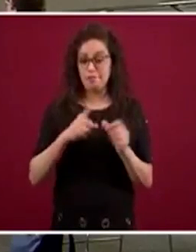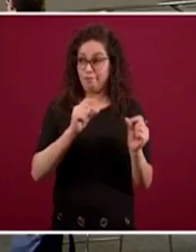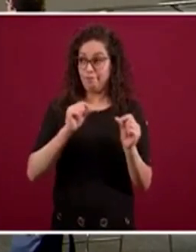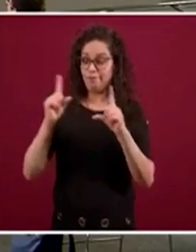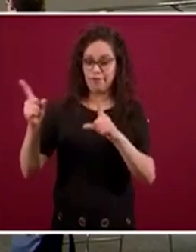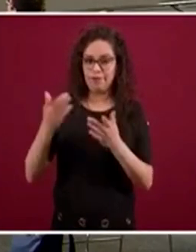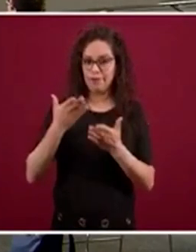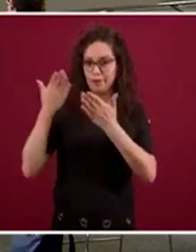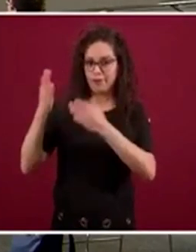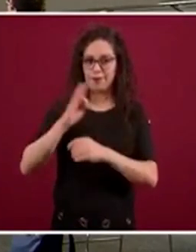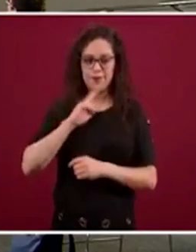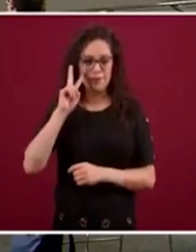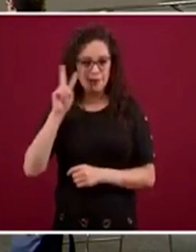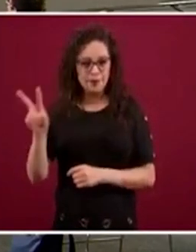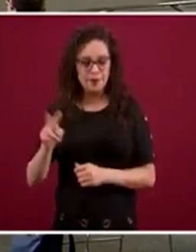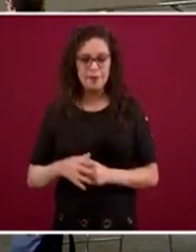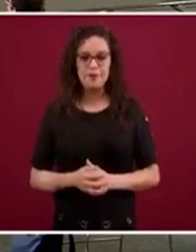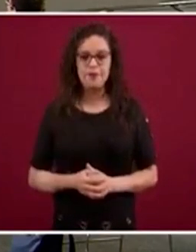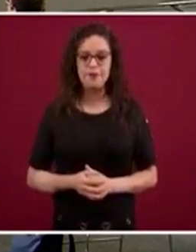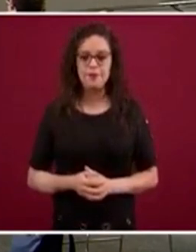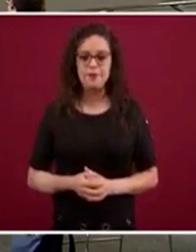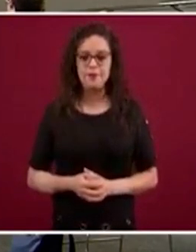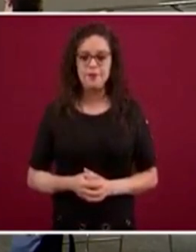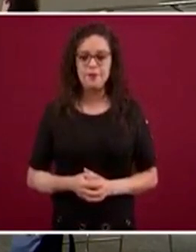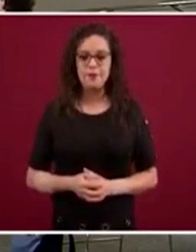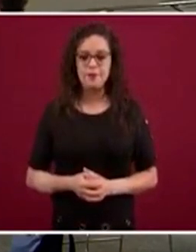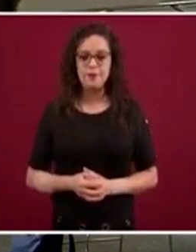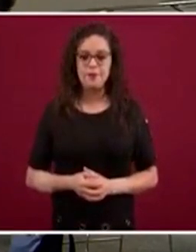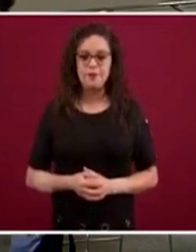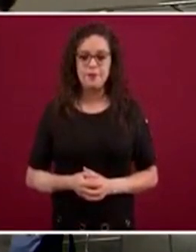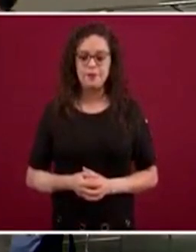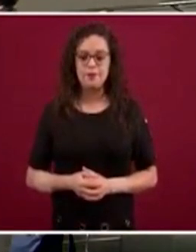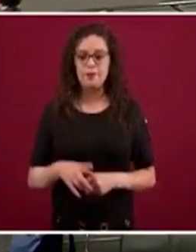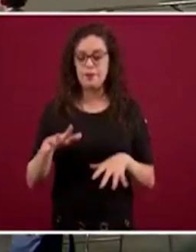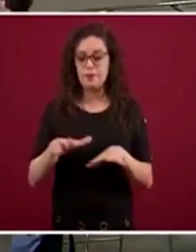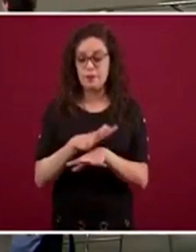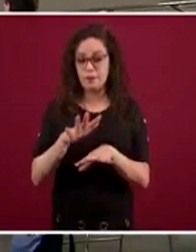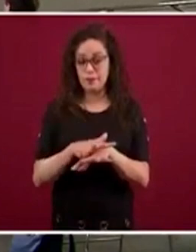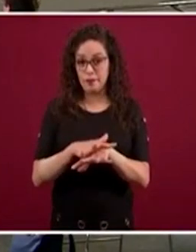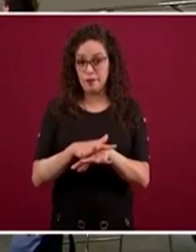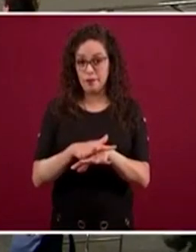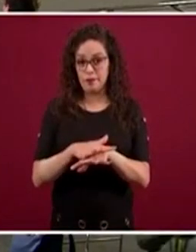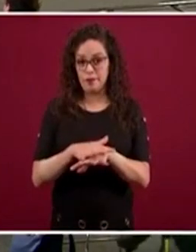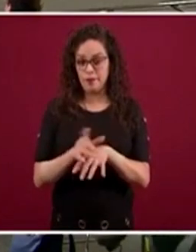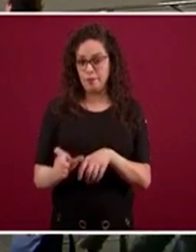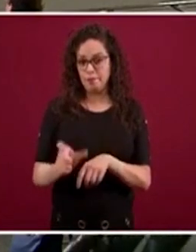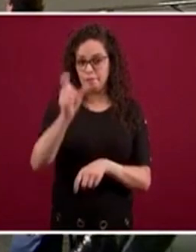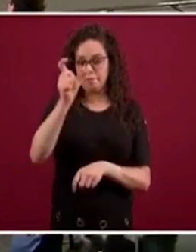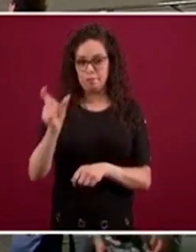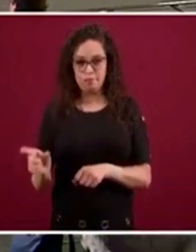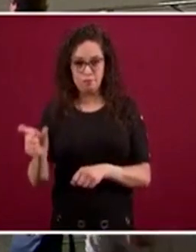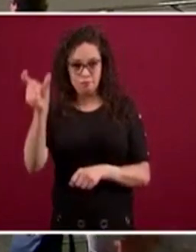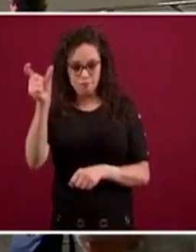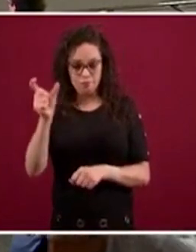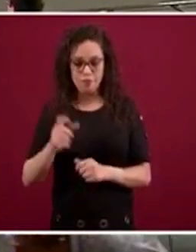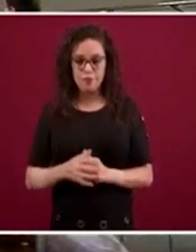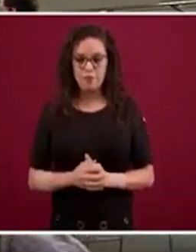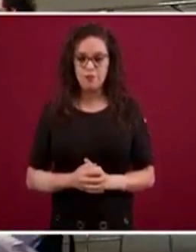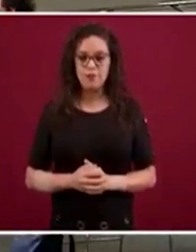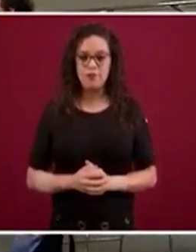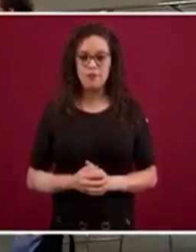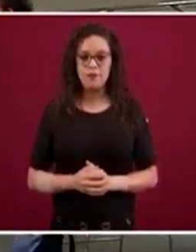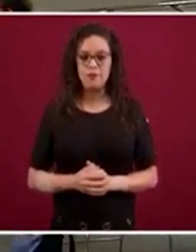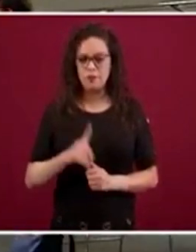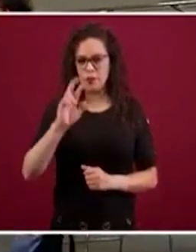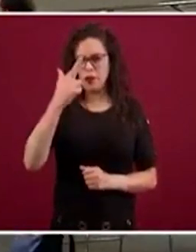Estamos ahora presentando directamente y con esta modificación del gráfico, si recuerdan con este gráfico